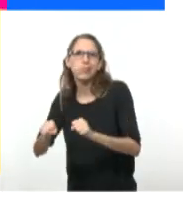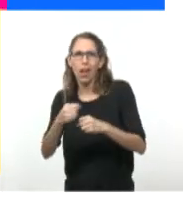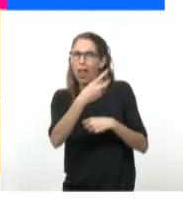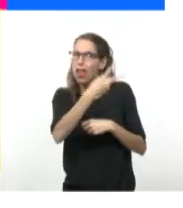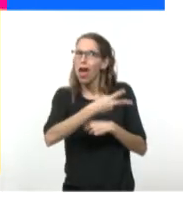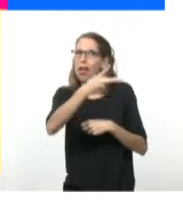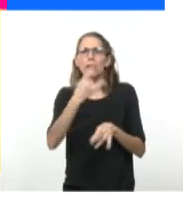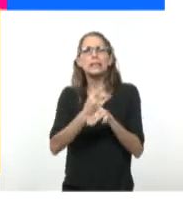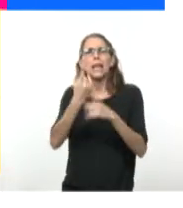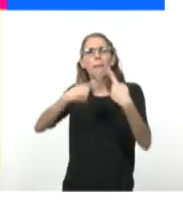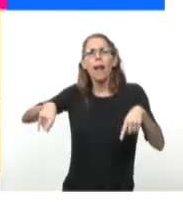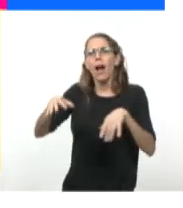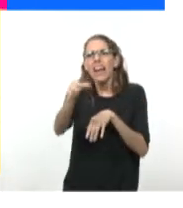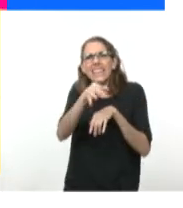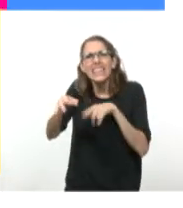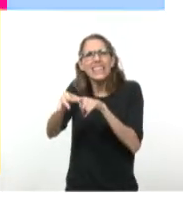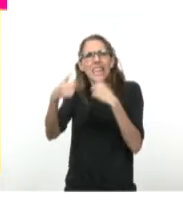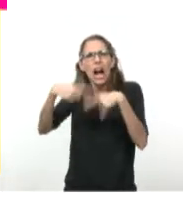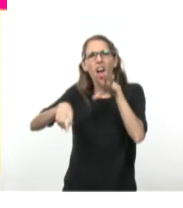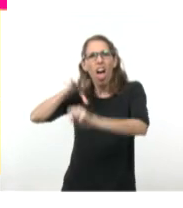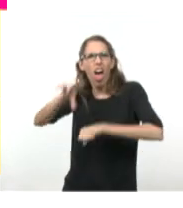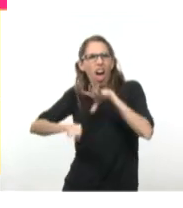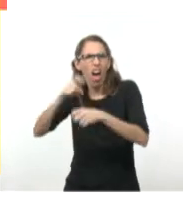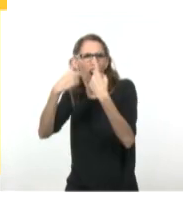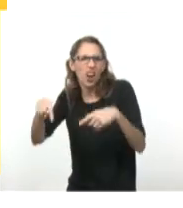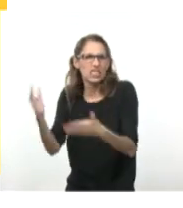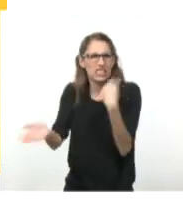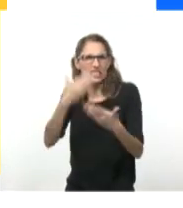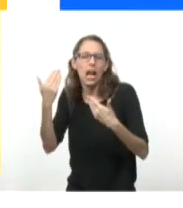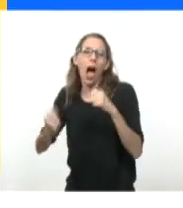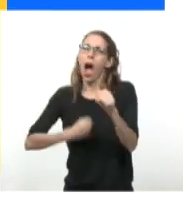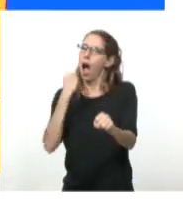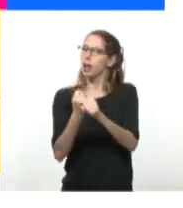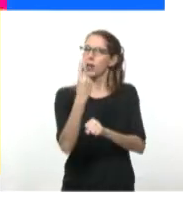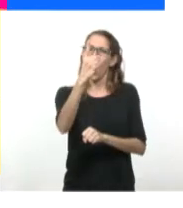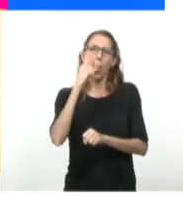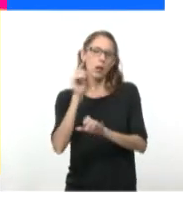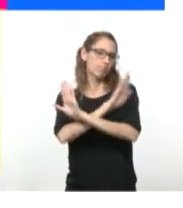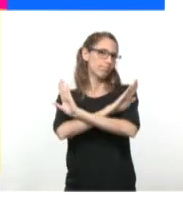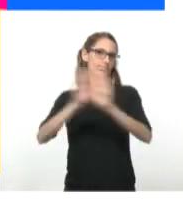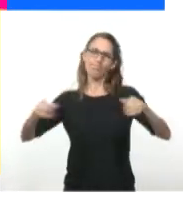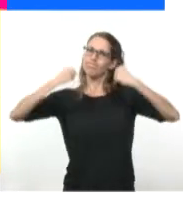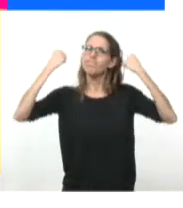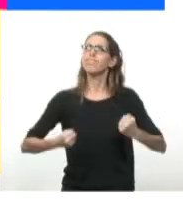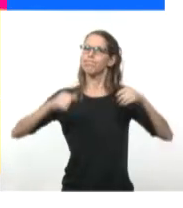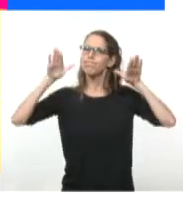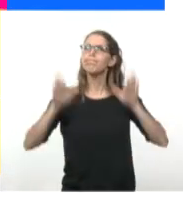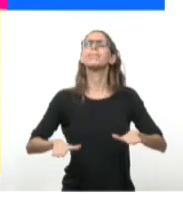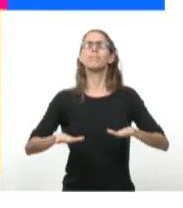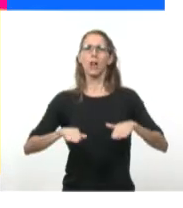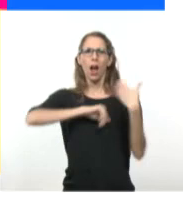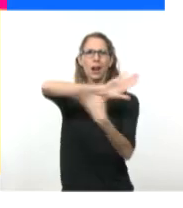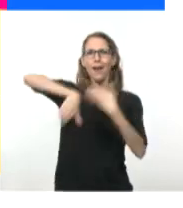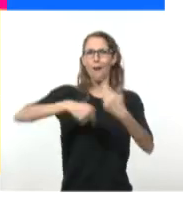la perla de las Antillas hasta aquella histórica jornada en que su pueblo dijo basta y triunfó la revolución